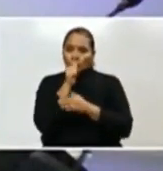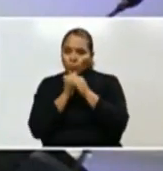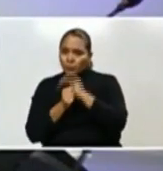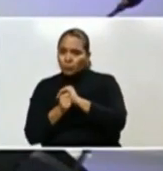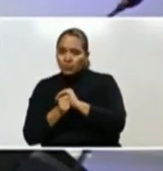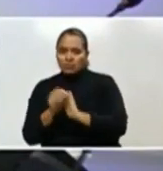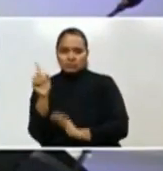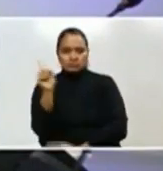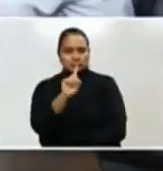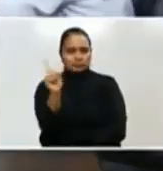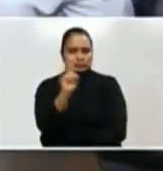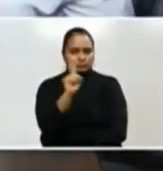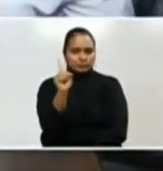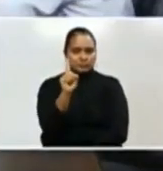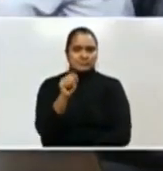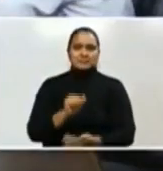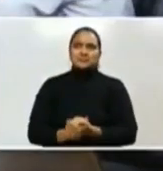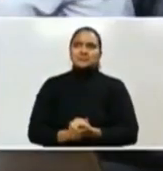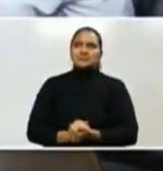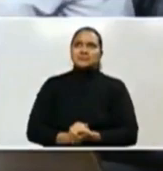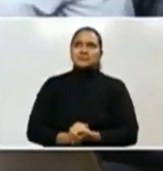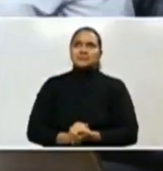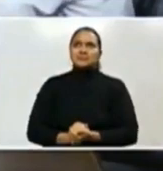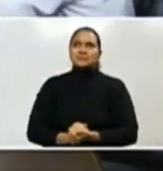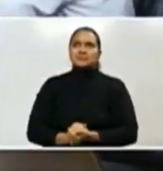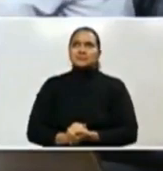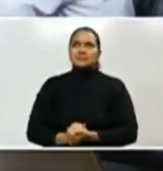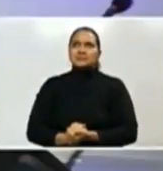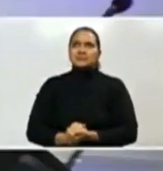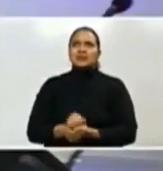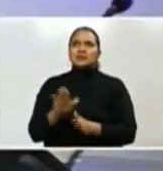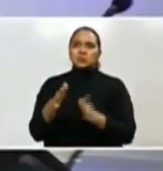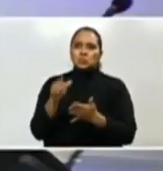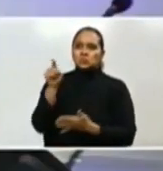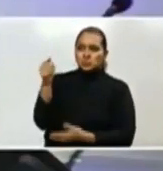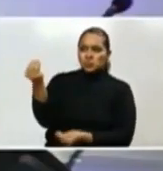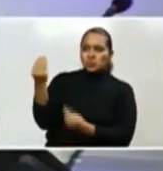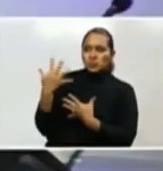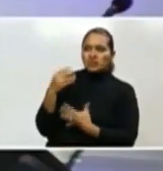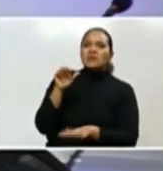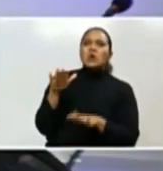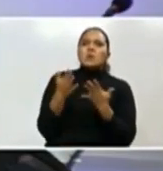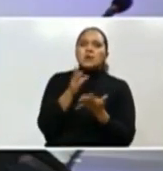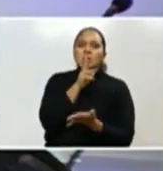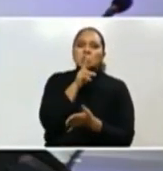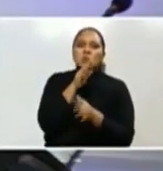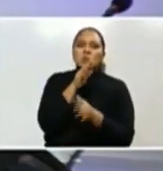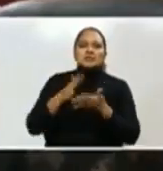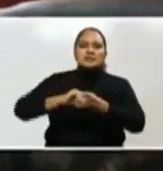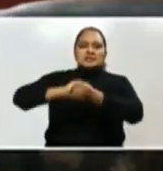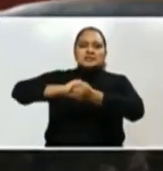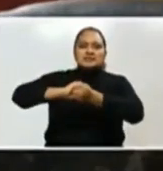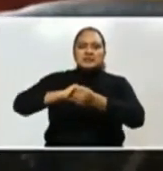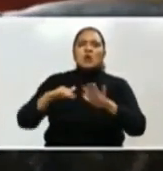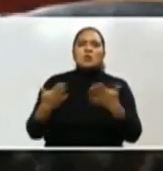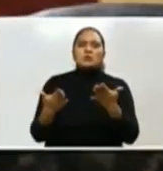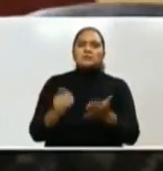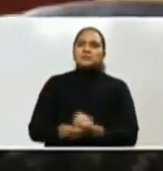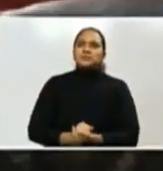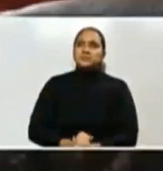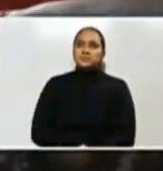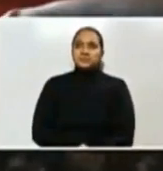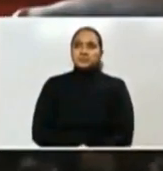ningún tipo de abuso. General Moreno Cuello, cuéntanos, ¿cómo van los avances de Honduras Solidaria? Señor